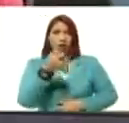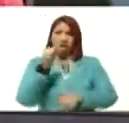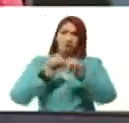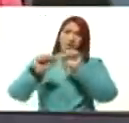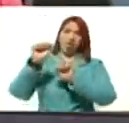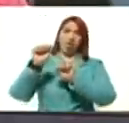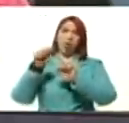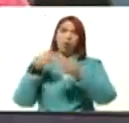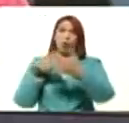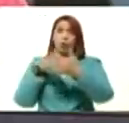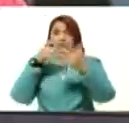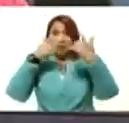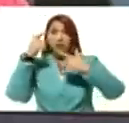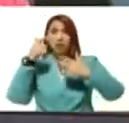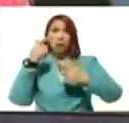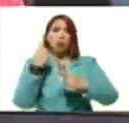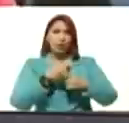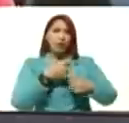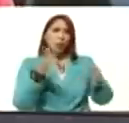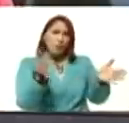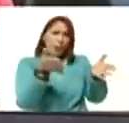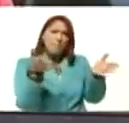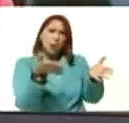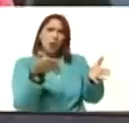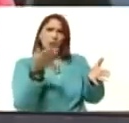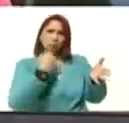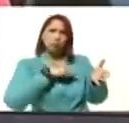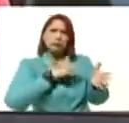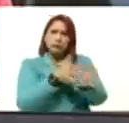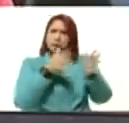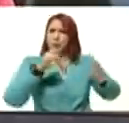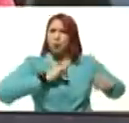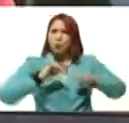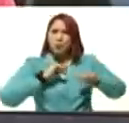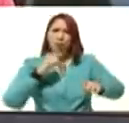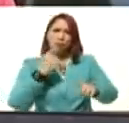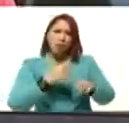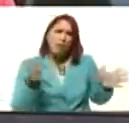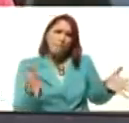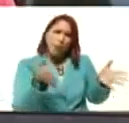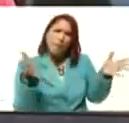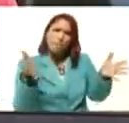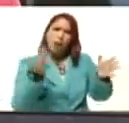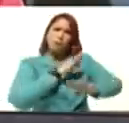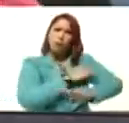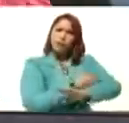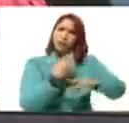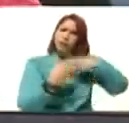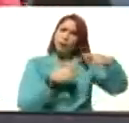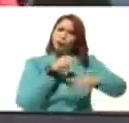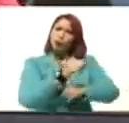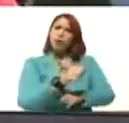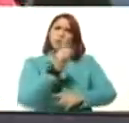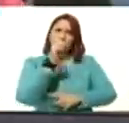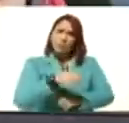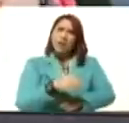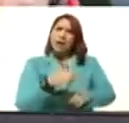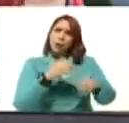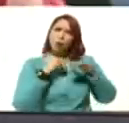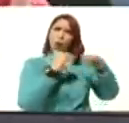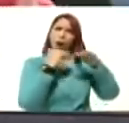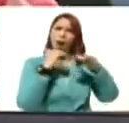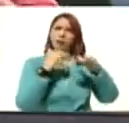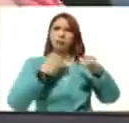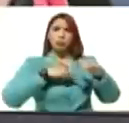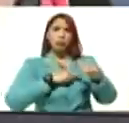mensaje que este gran movimiento de fuerza revolucionaria es también de ellos. Lo hemos